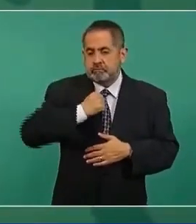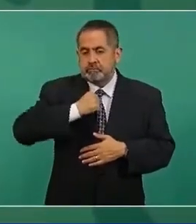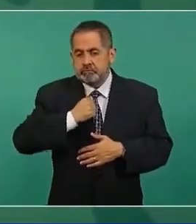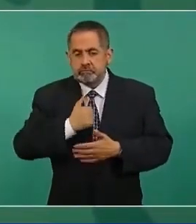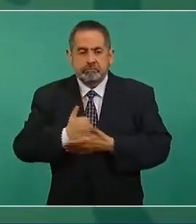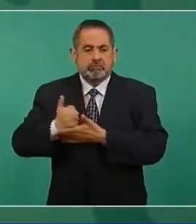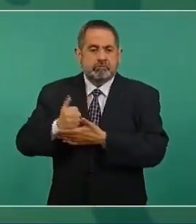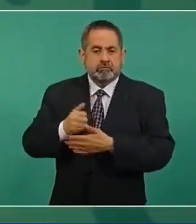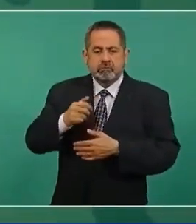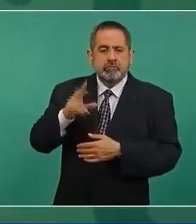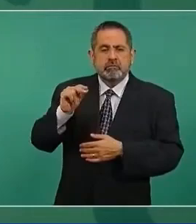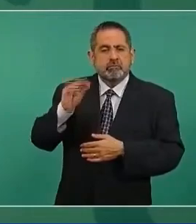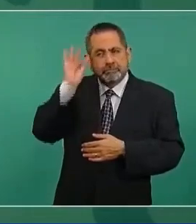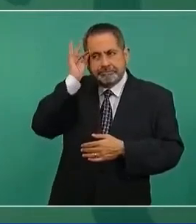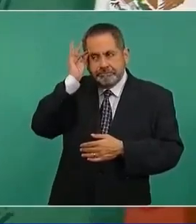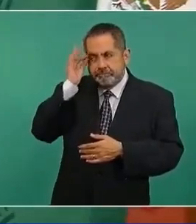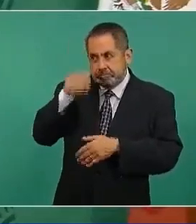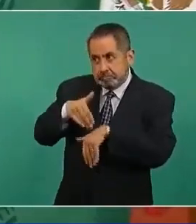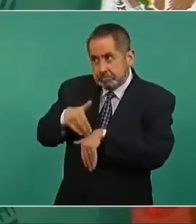el portafolio al dirigente.